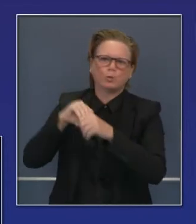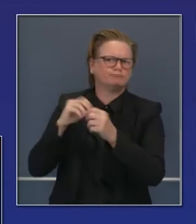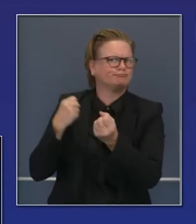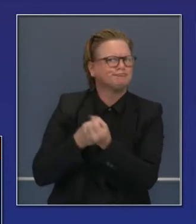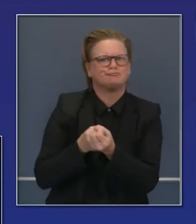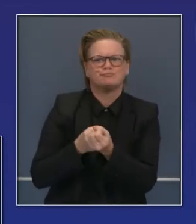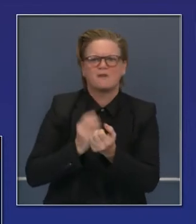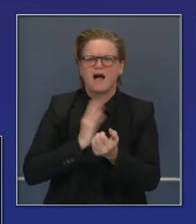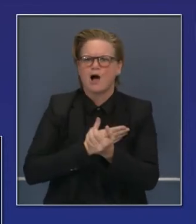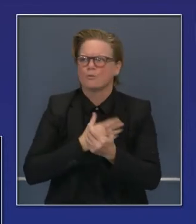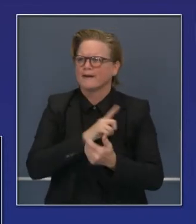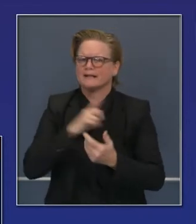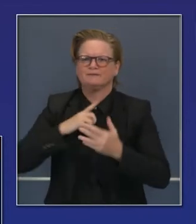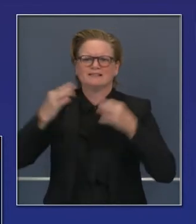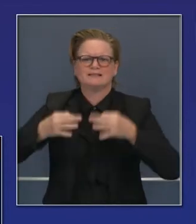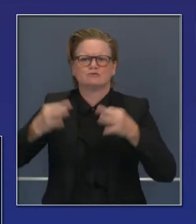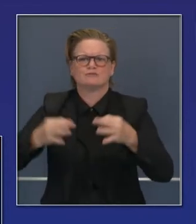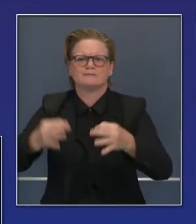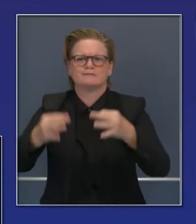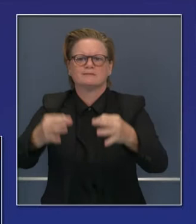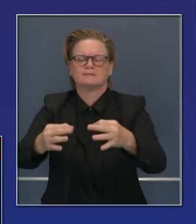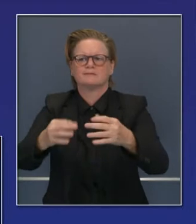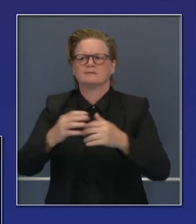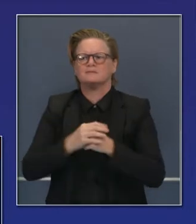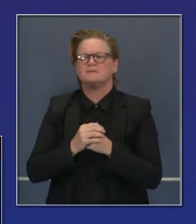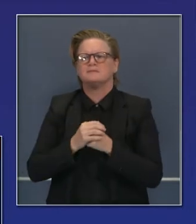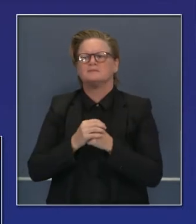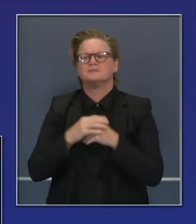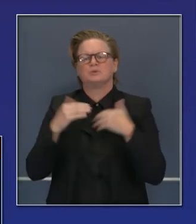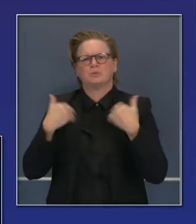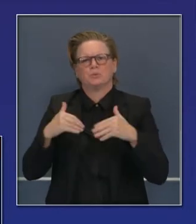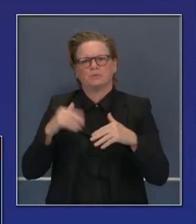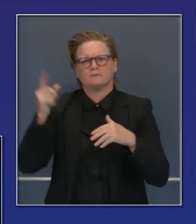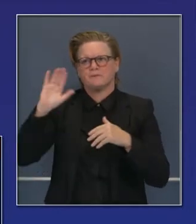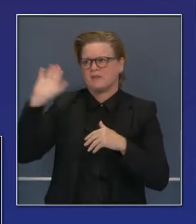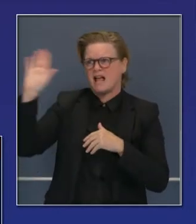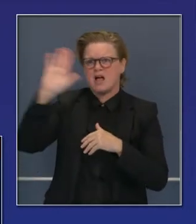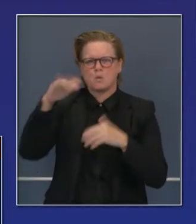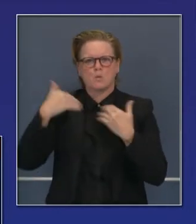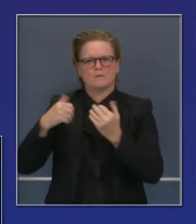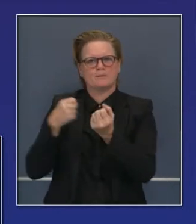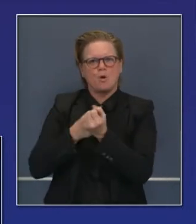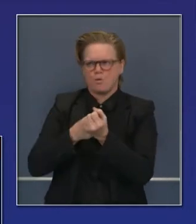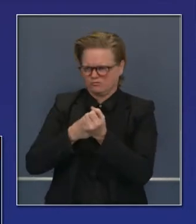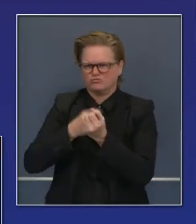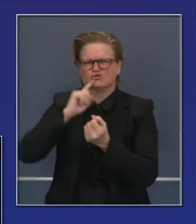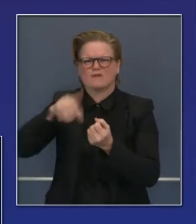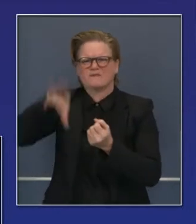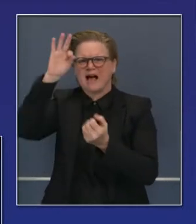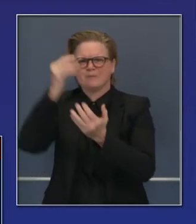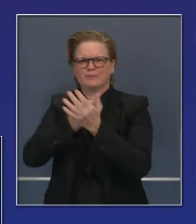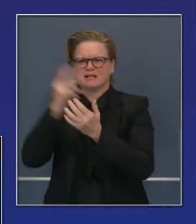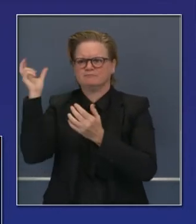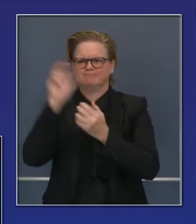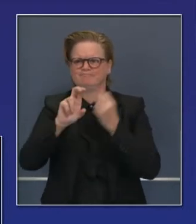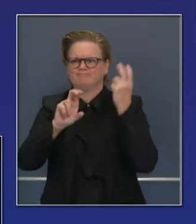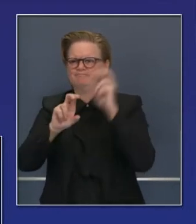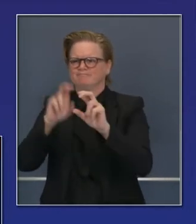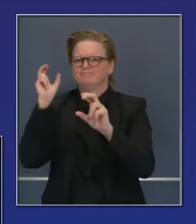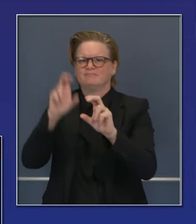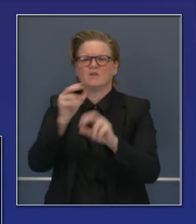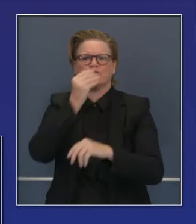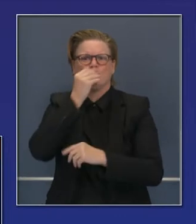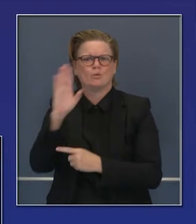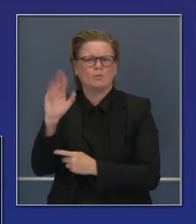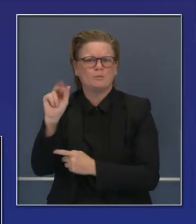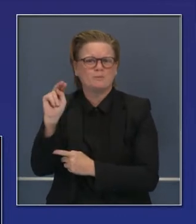Recientemente hicimos una apropiación gracias a su apoyo para proporcionar más dinero para los bancos de comida, más allá de lo que hemos hecho